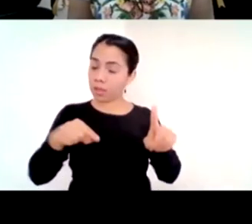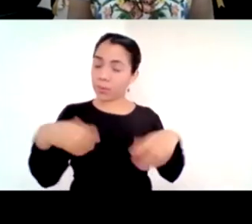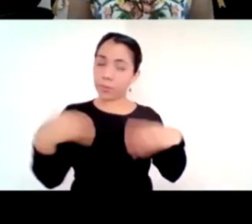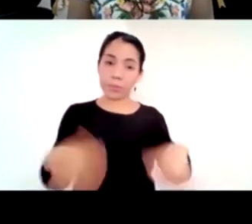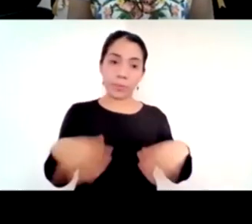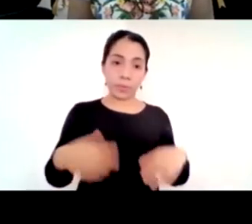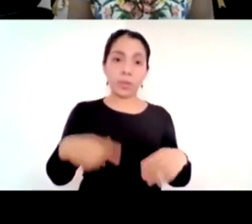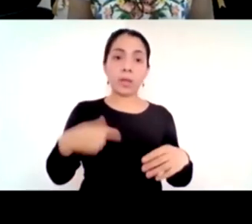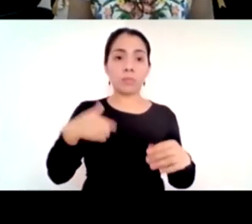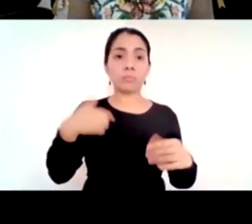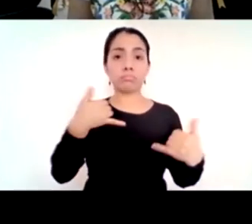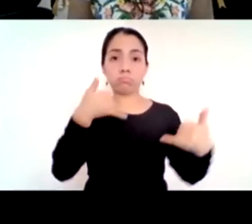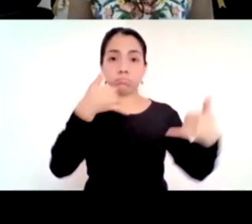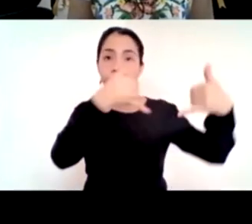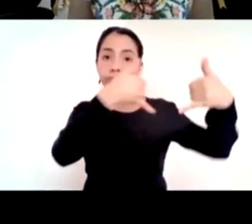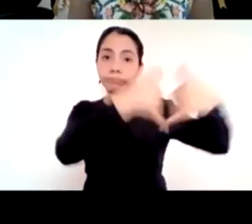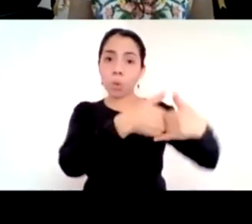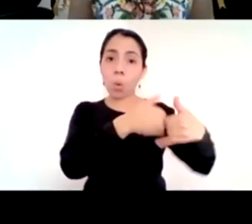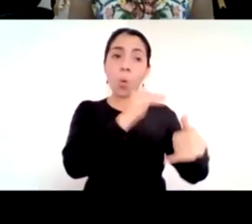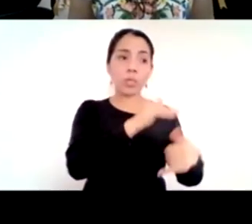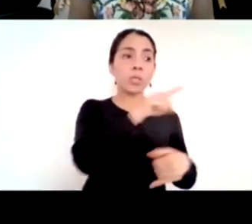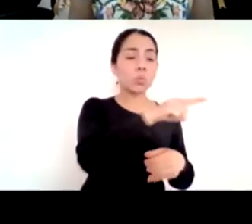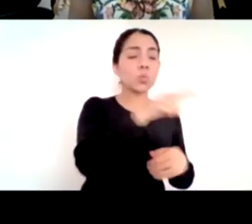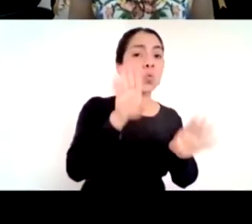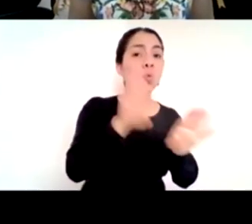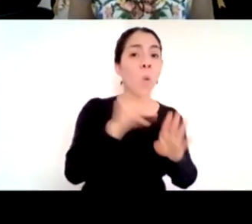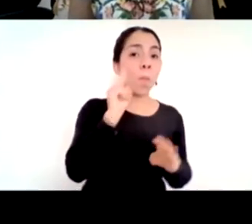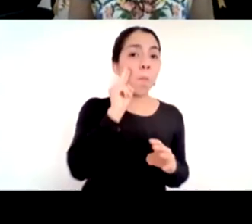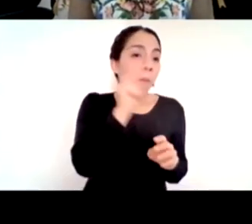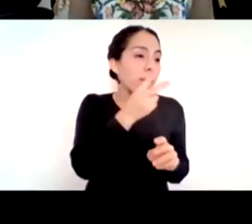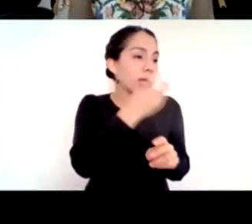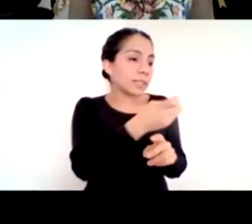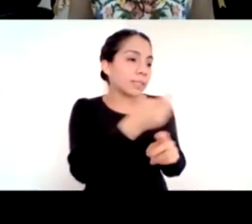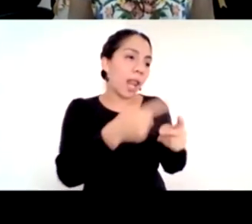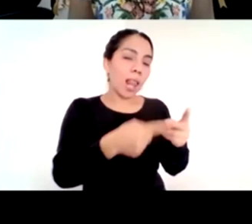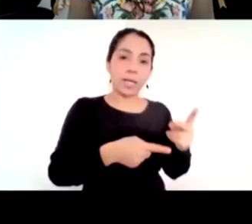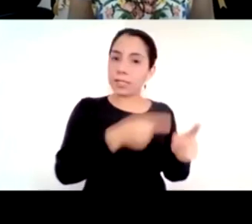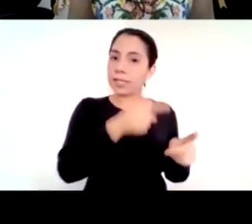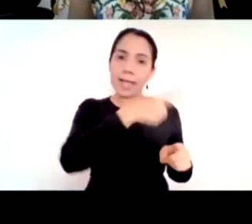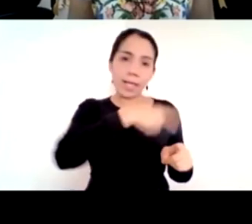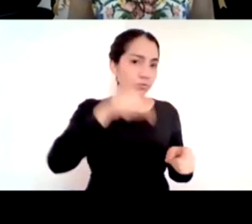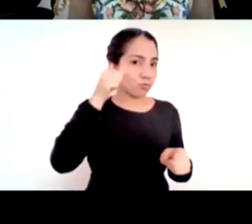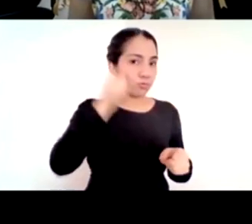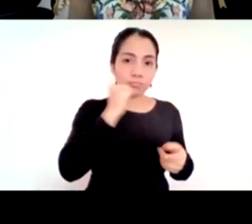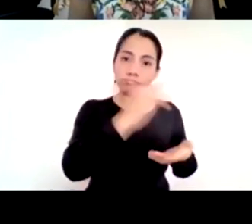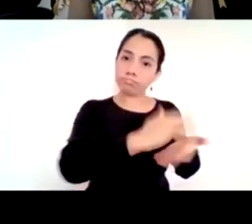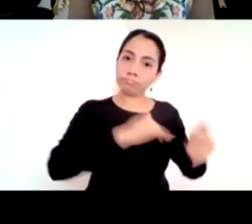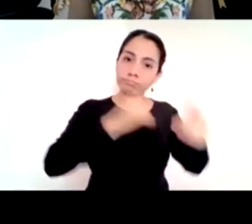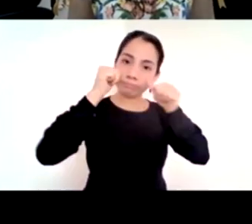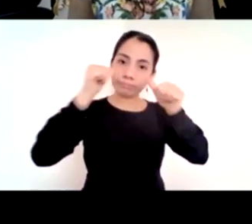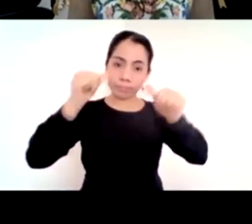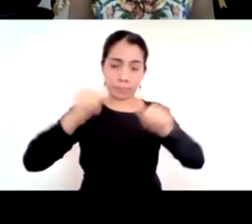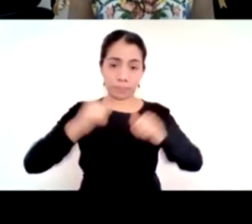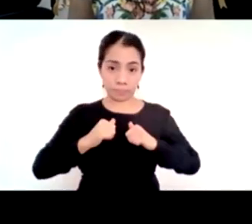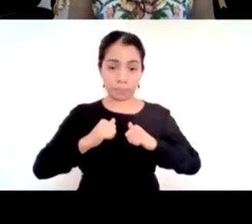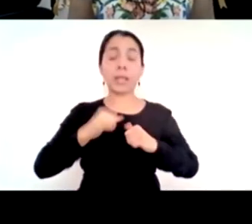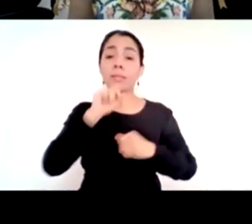cómo ves esto y siempre han estado ahí nuestros docentes nuestros niños pero déjenme hacer un punto